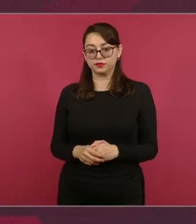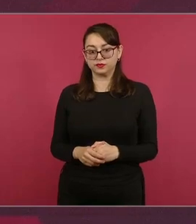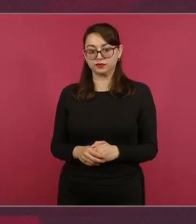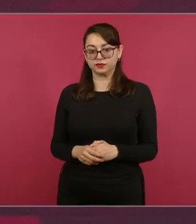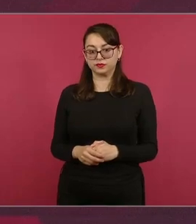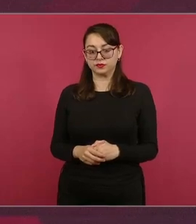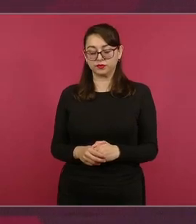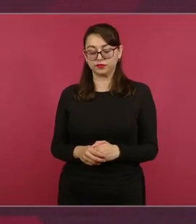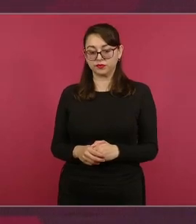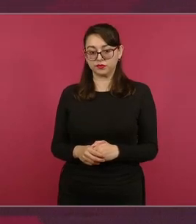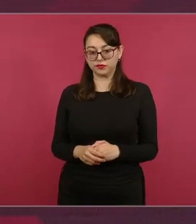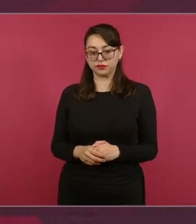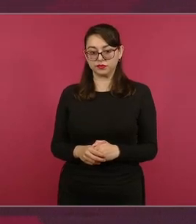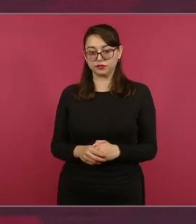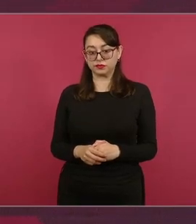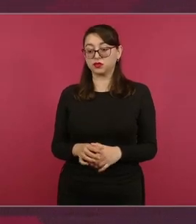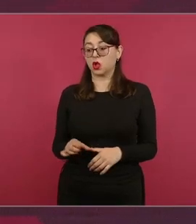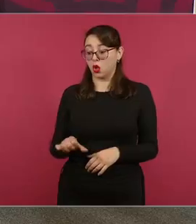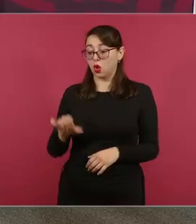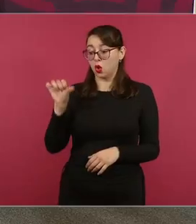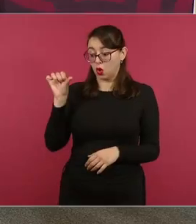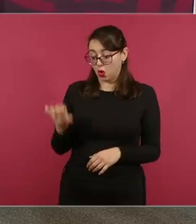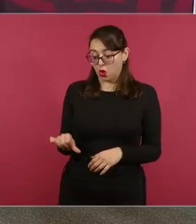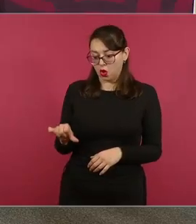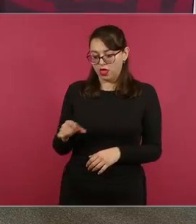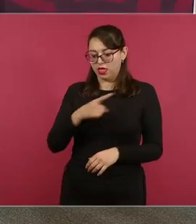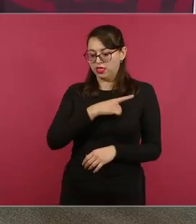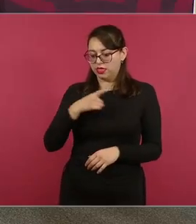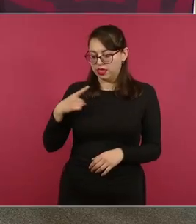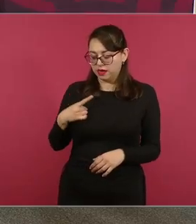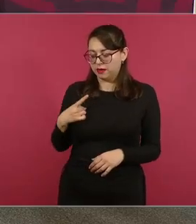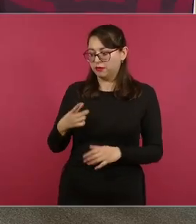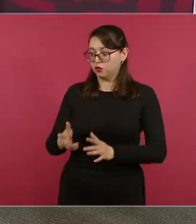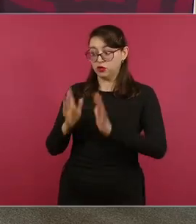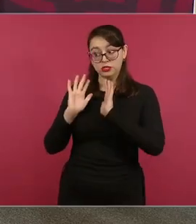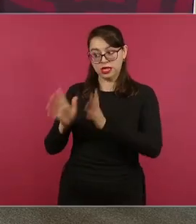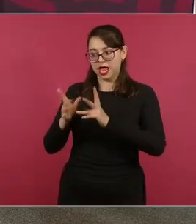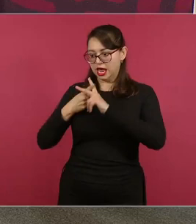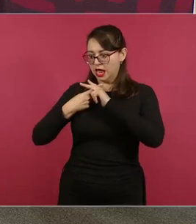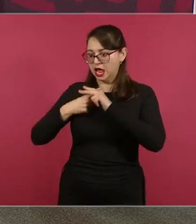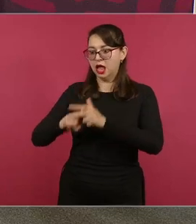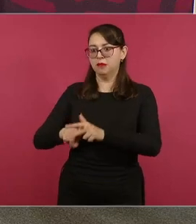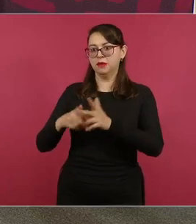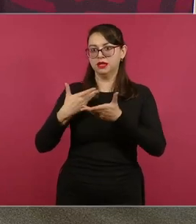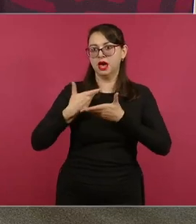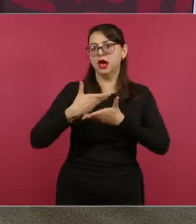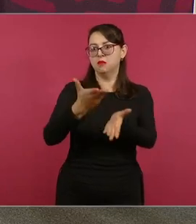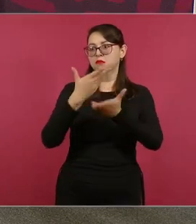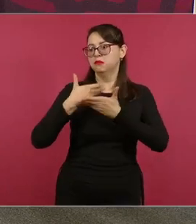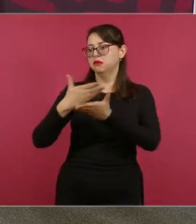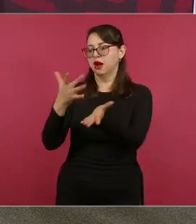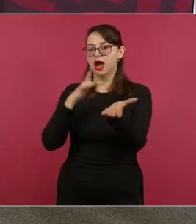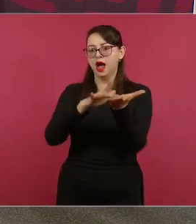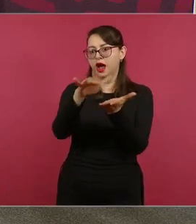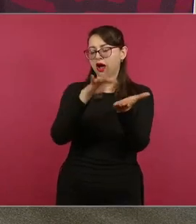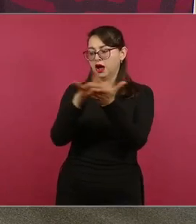empezando con los ya censados, para que no se acumule y se nos